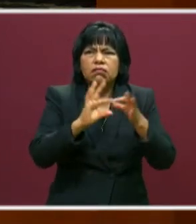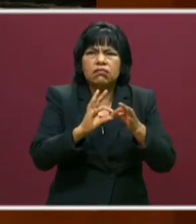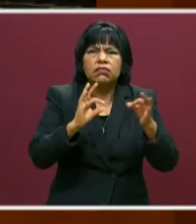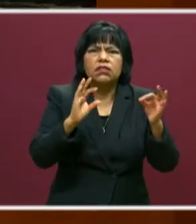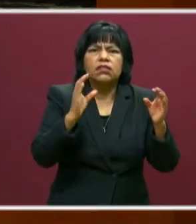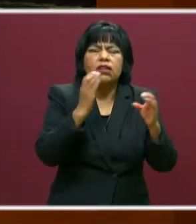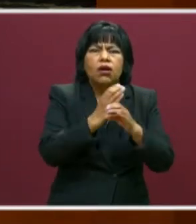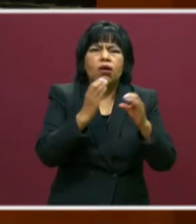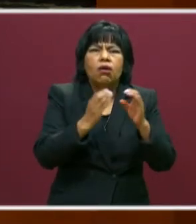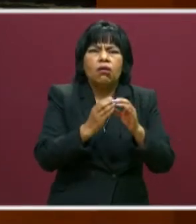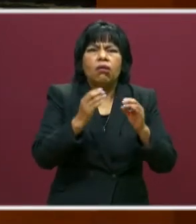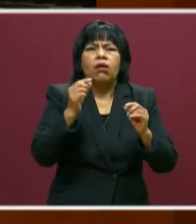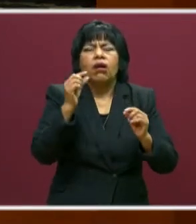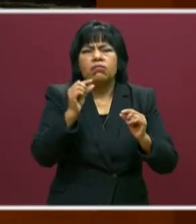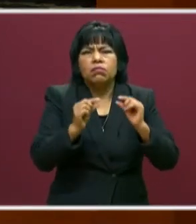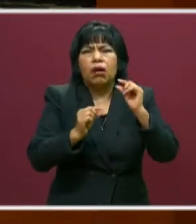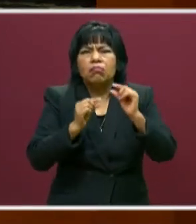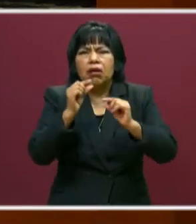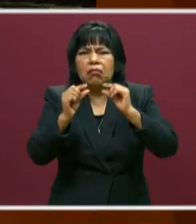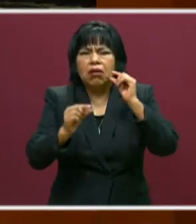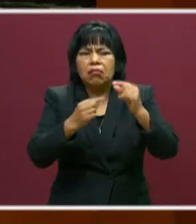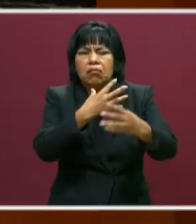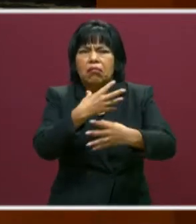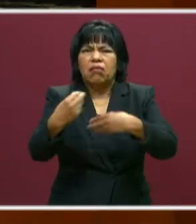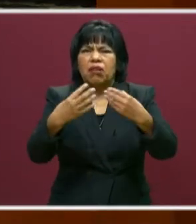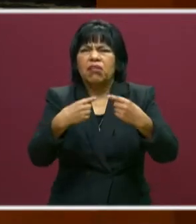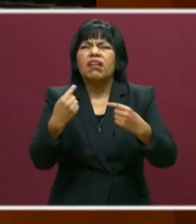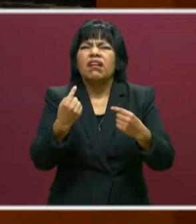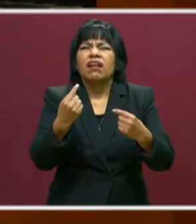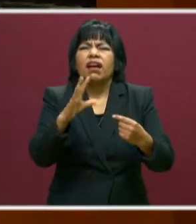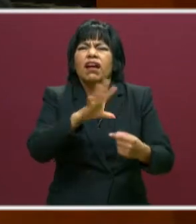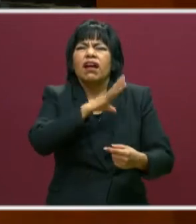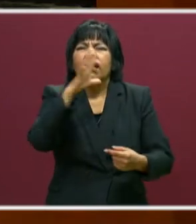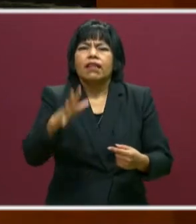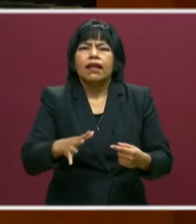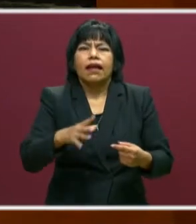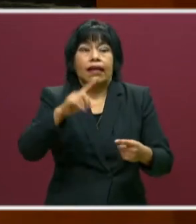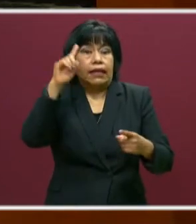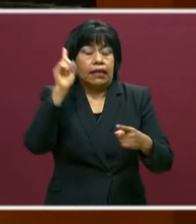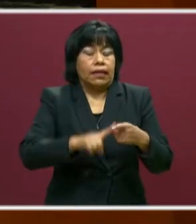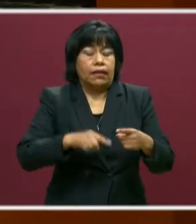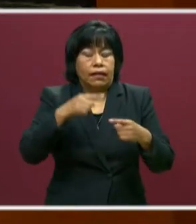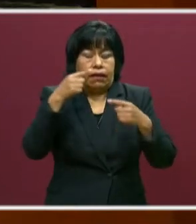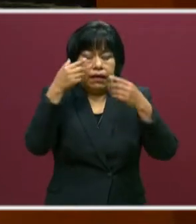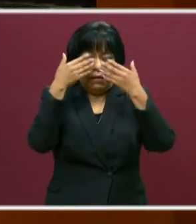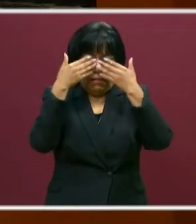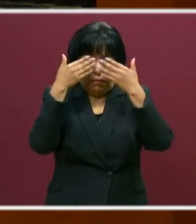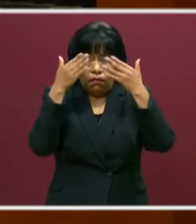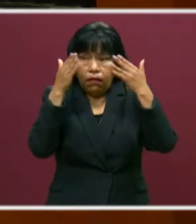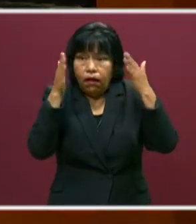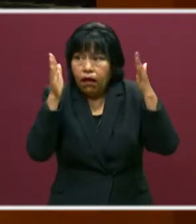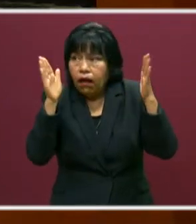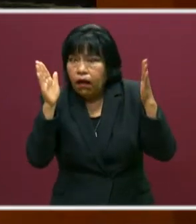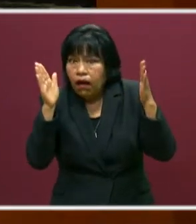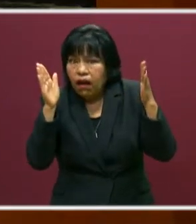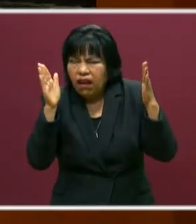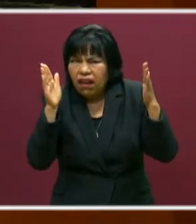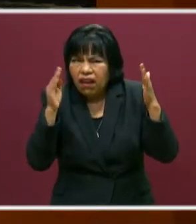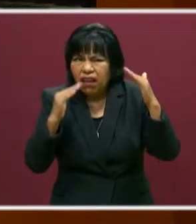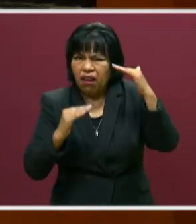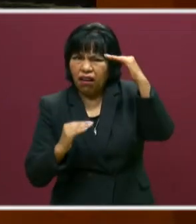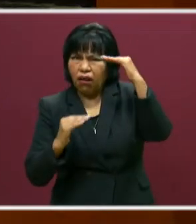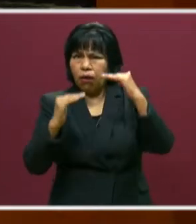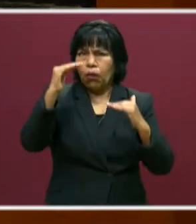hizo es quitar el velo de muchas desigualdades.